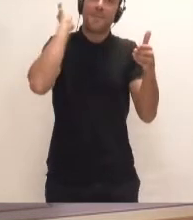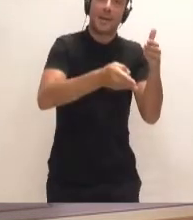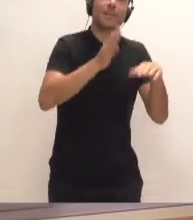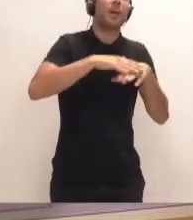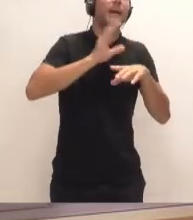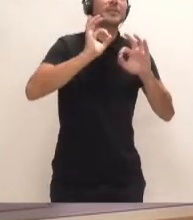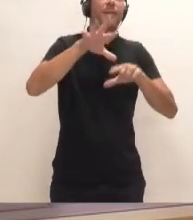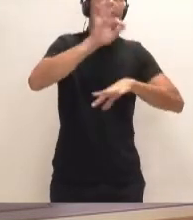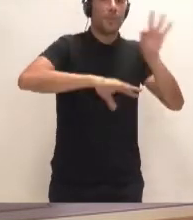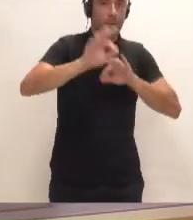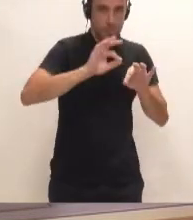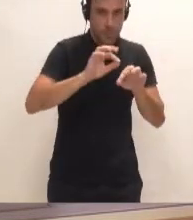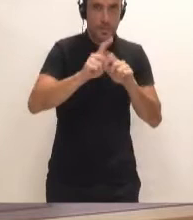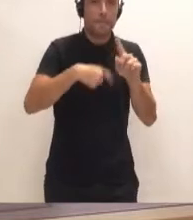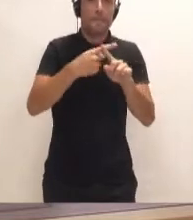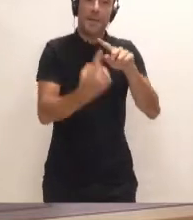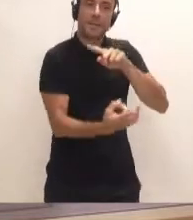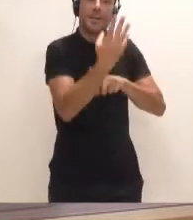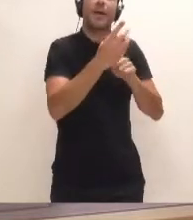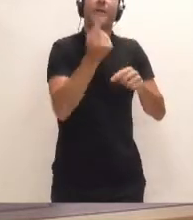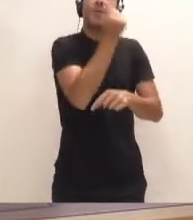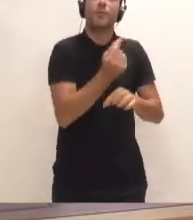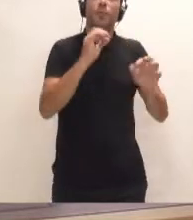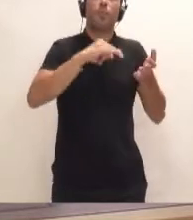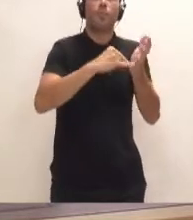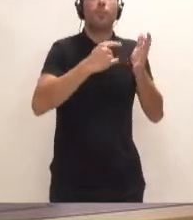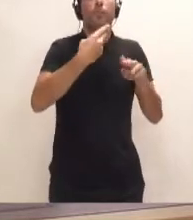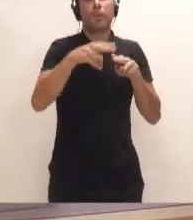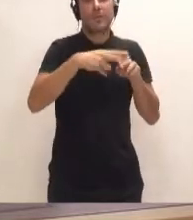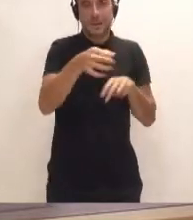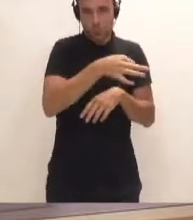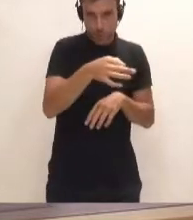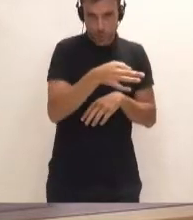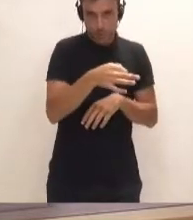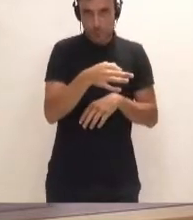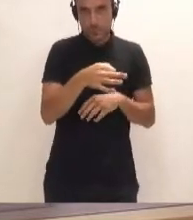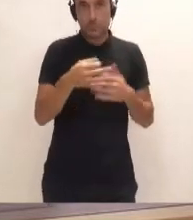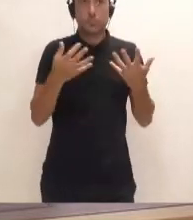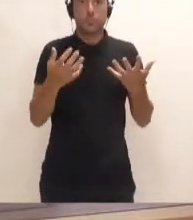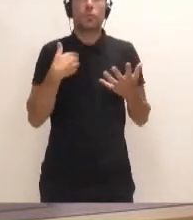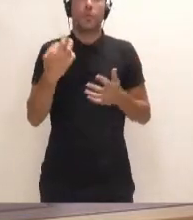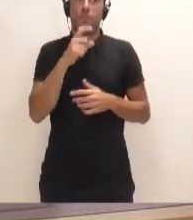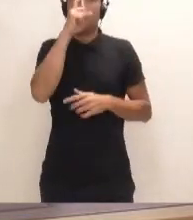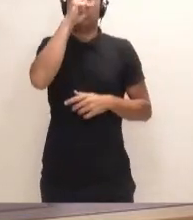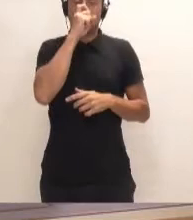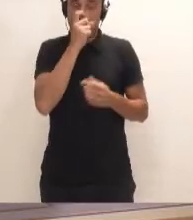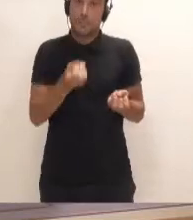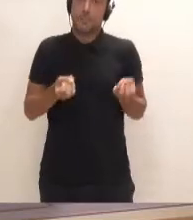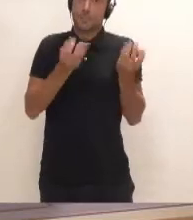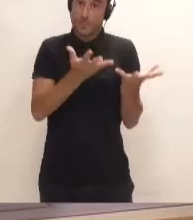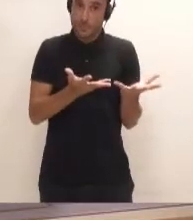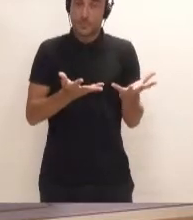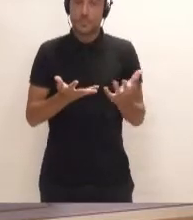decisiones y el diseño de políticas insulares. También, pues, le tengo que recordar que